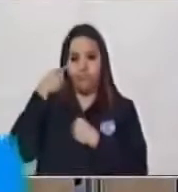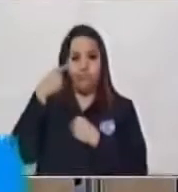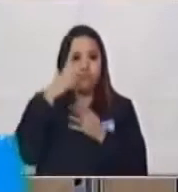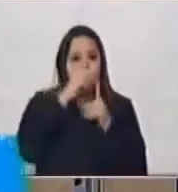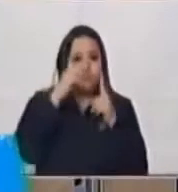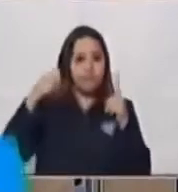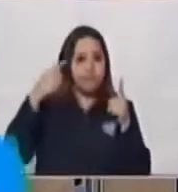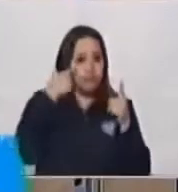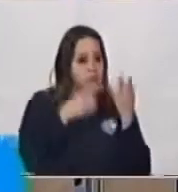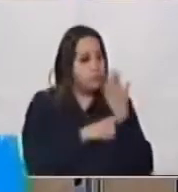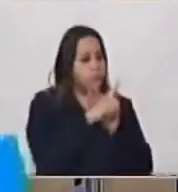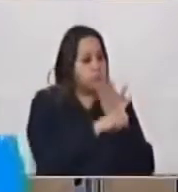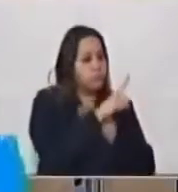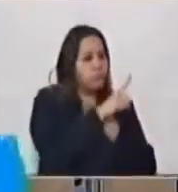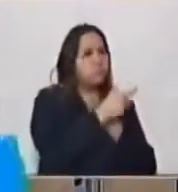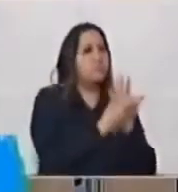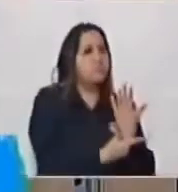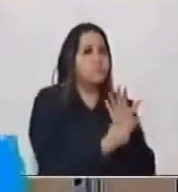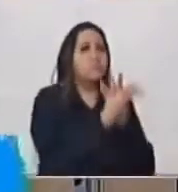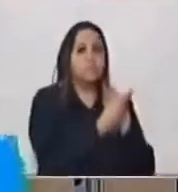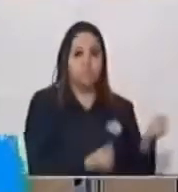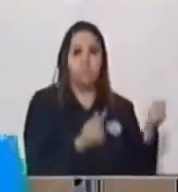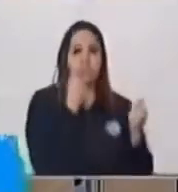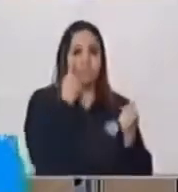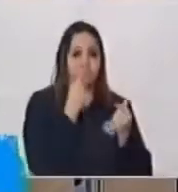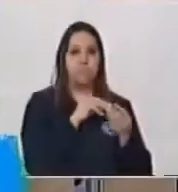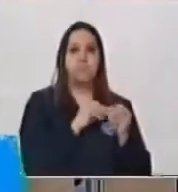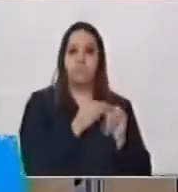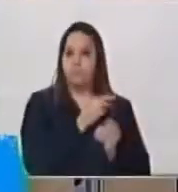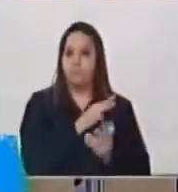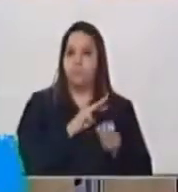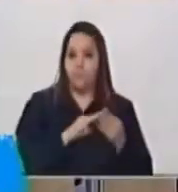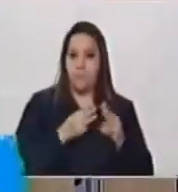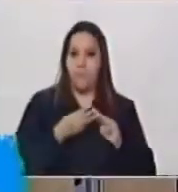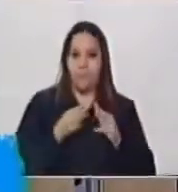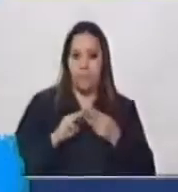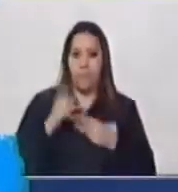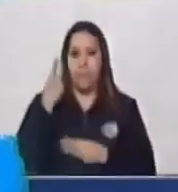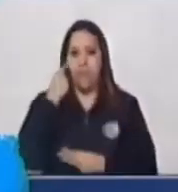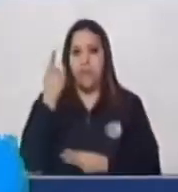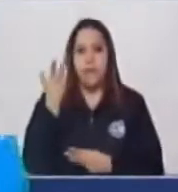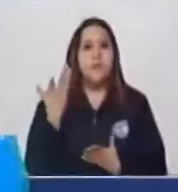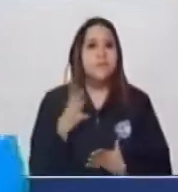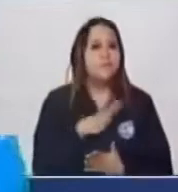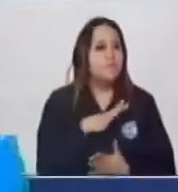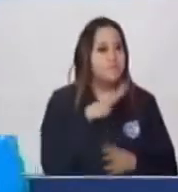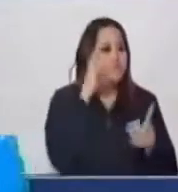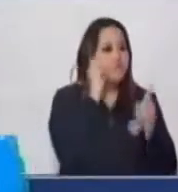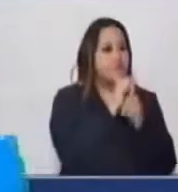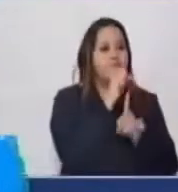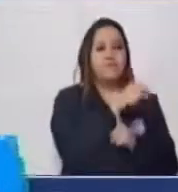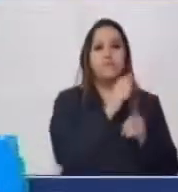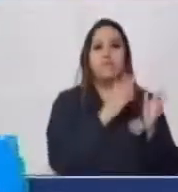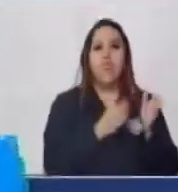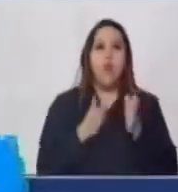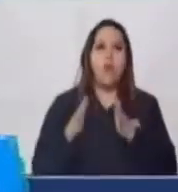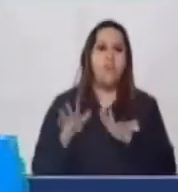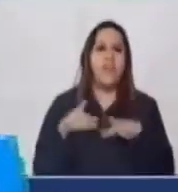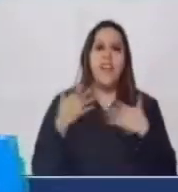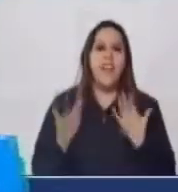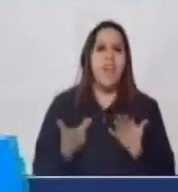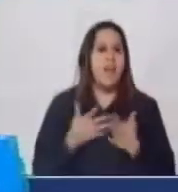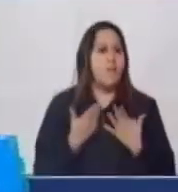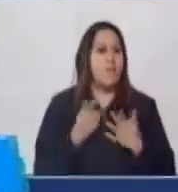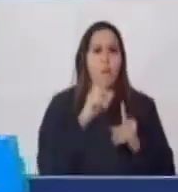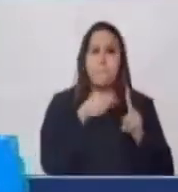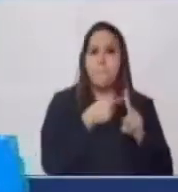solucionar Y por ejemplo en matemáticas Lo que tenemos que hacer es ordenar Cuando nos dan un